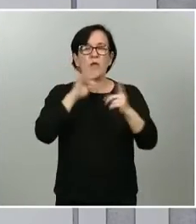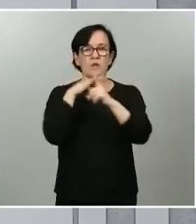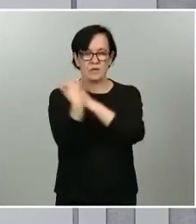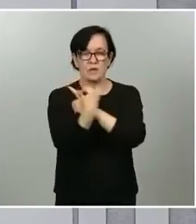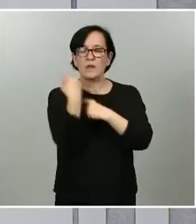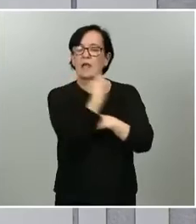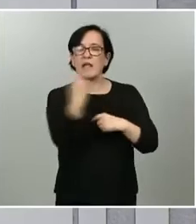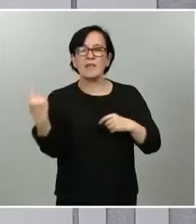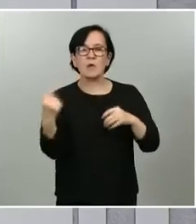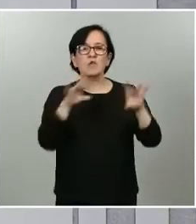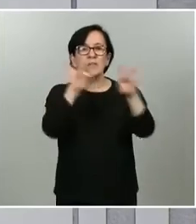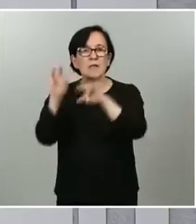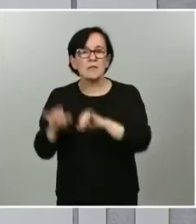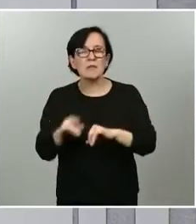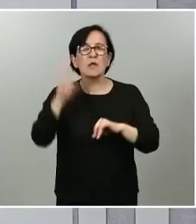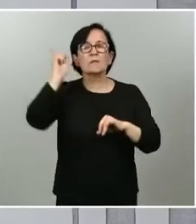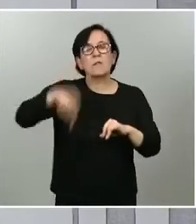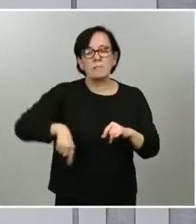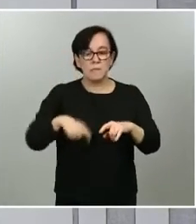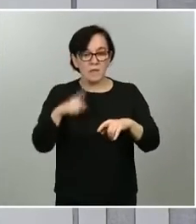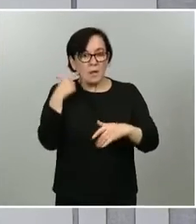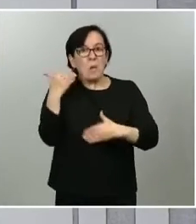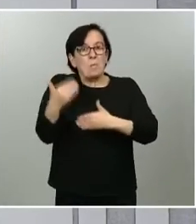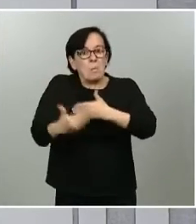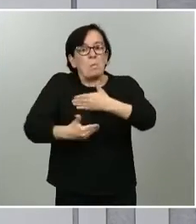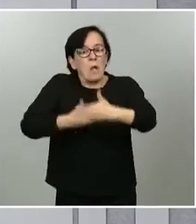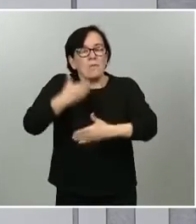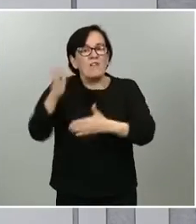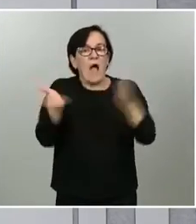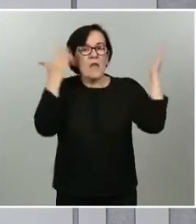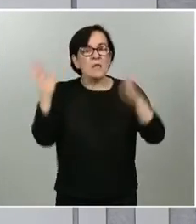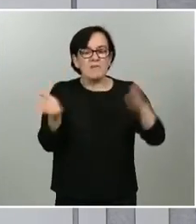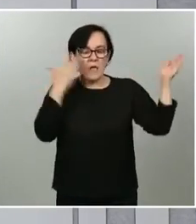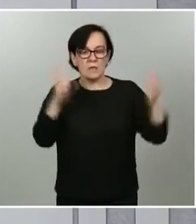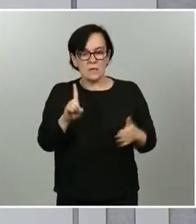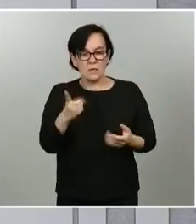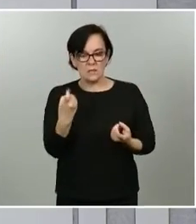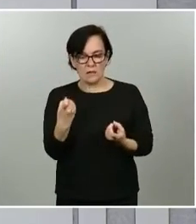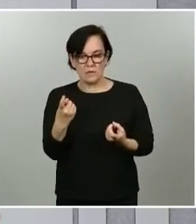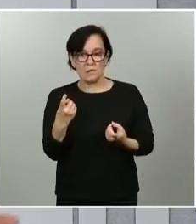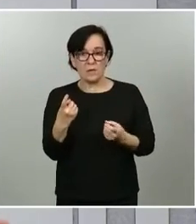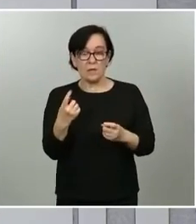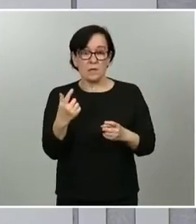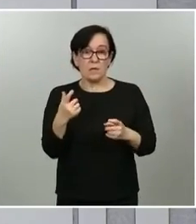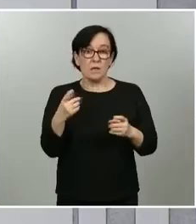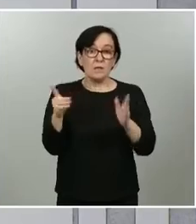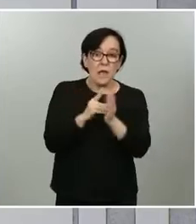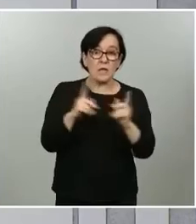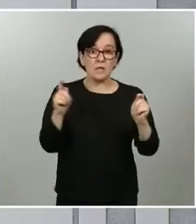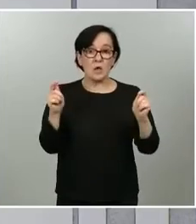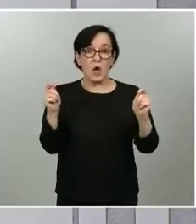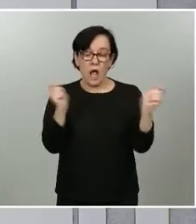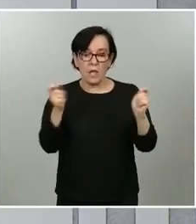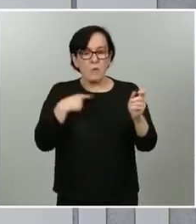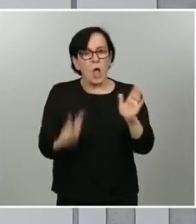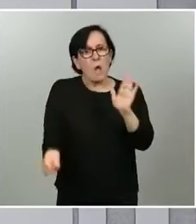territorios también conforme vayamos avanzando de fase si necesitamos esos decretos de alarma se pueden ir incorporando todas